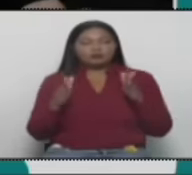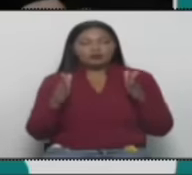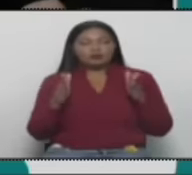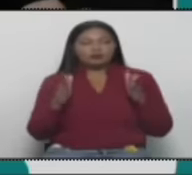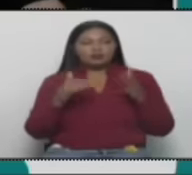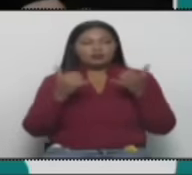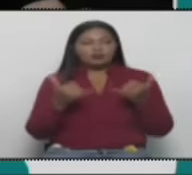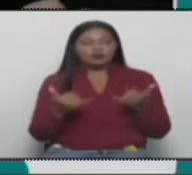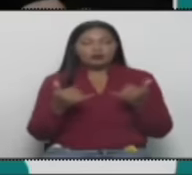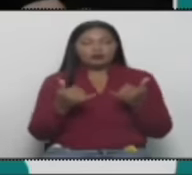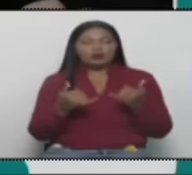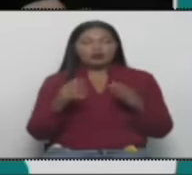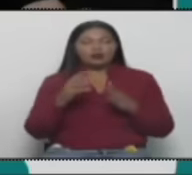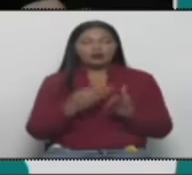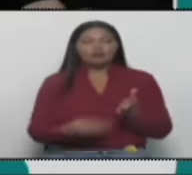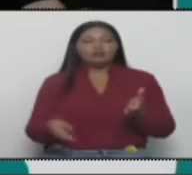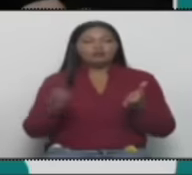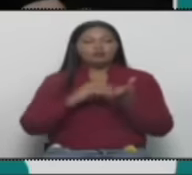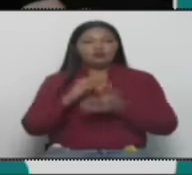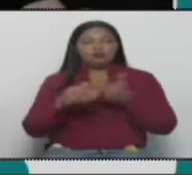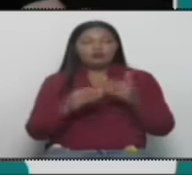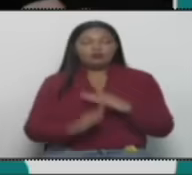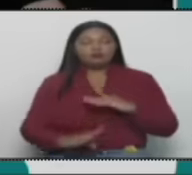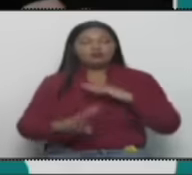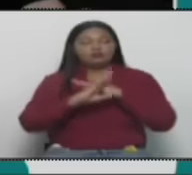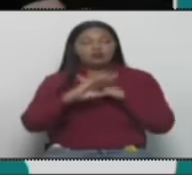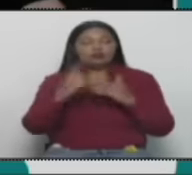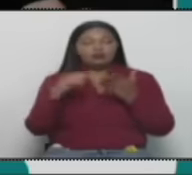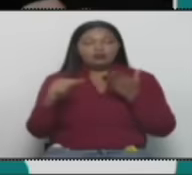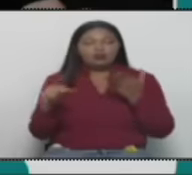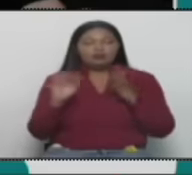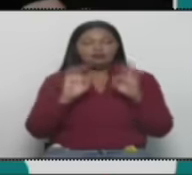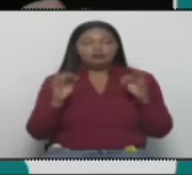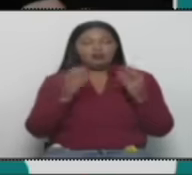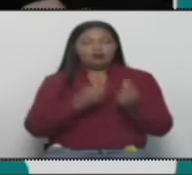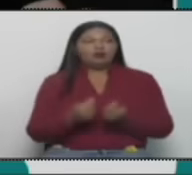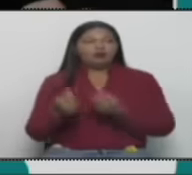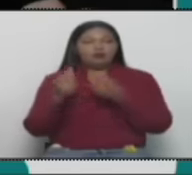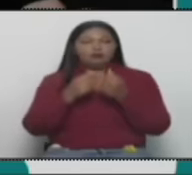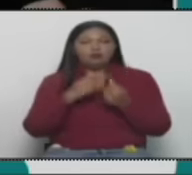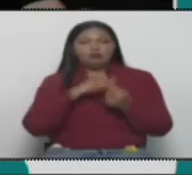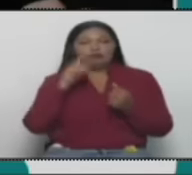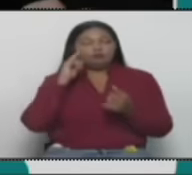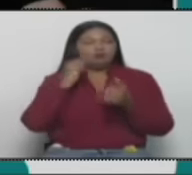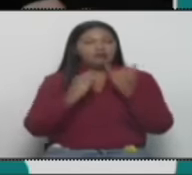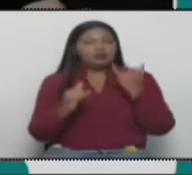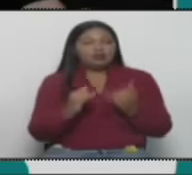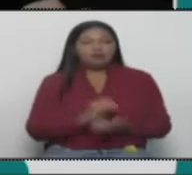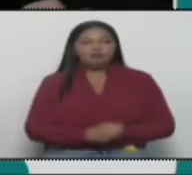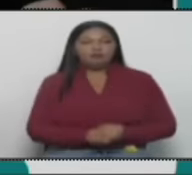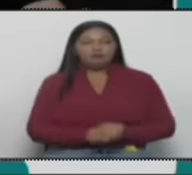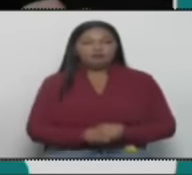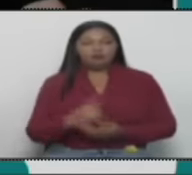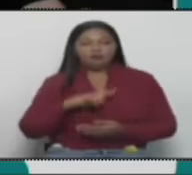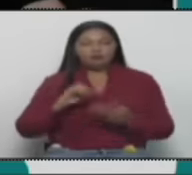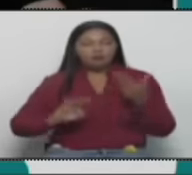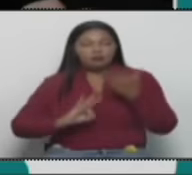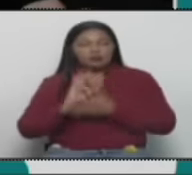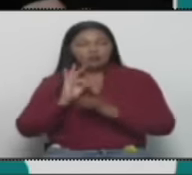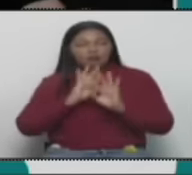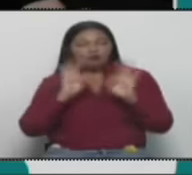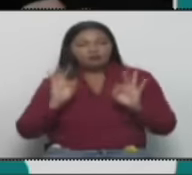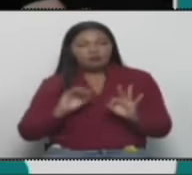a la restitución o sanciones de carácter económico, y finalmente, a lo que es fundamental en esto,